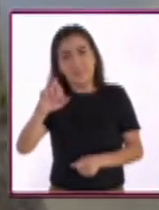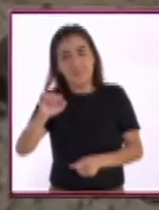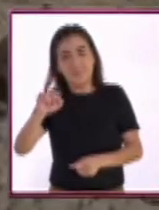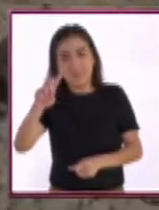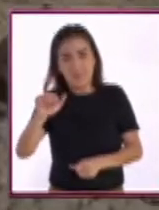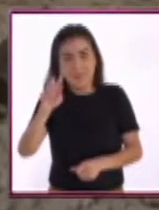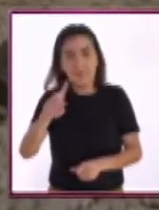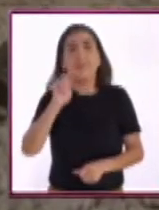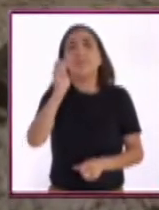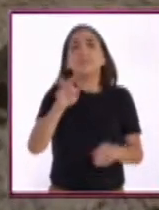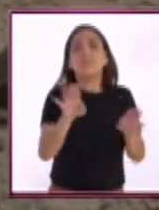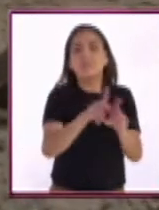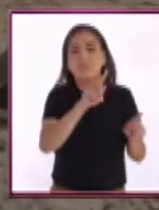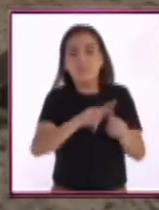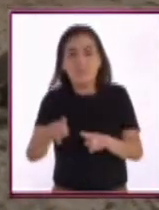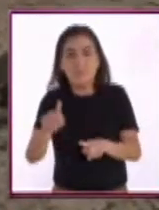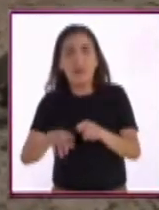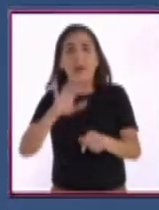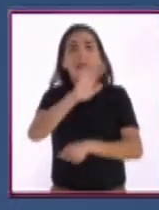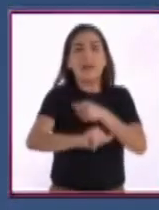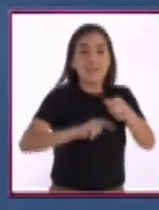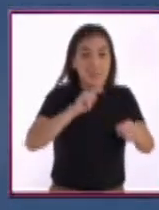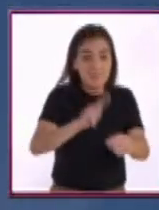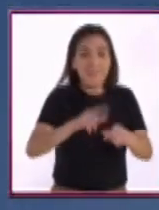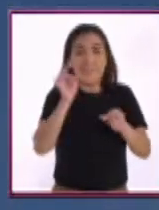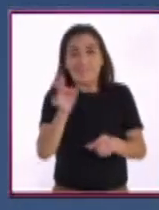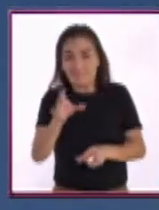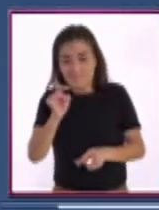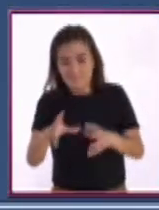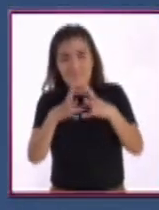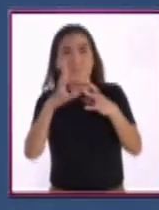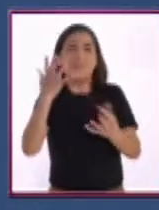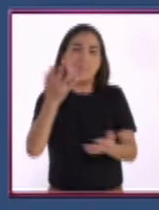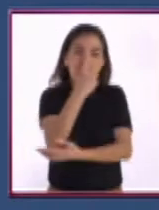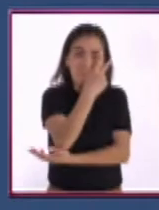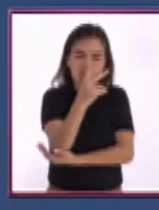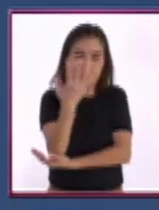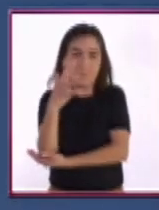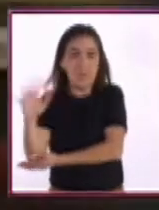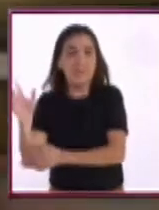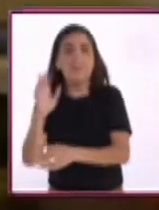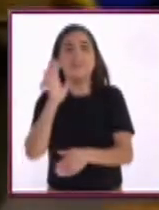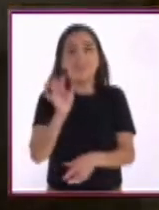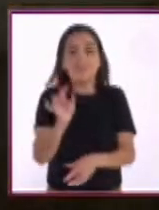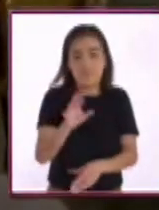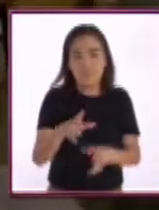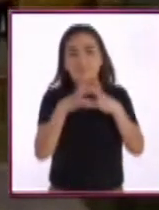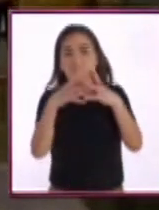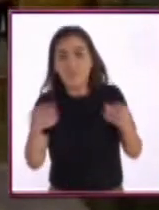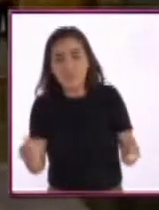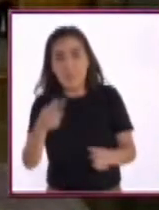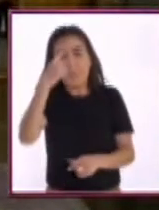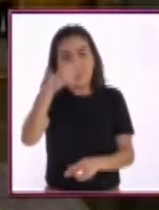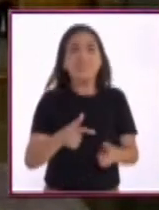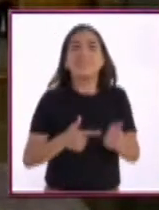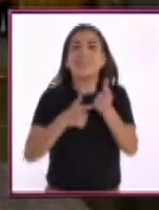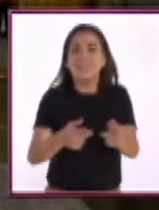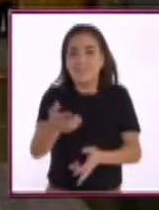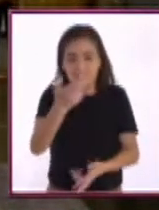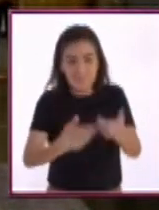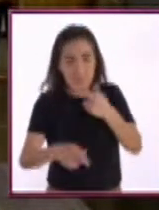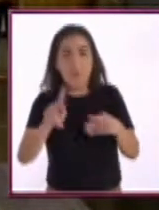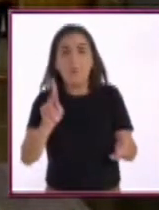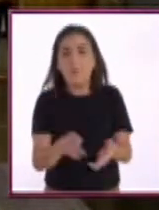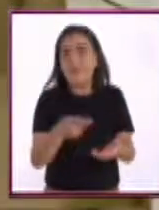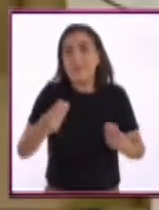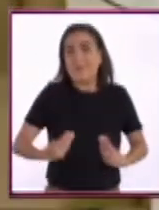biodiversidad, concentración de especies endémicas y de procesos críticos para la reproducción